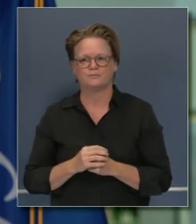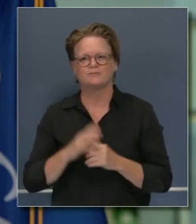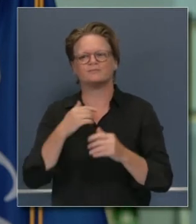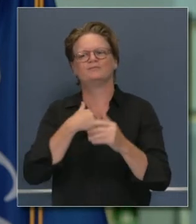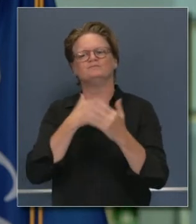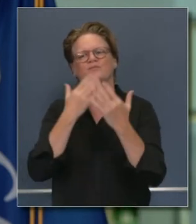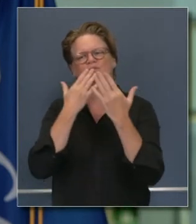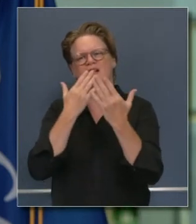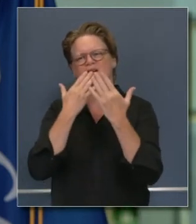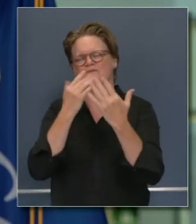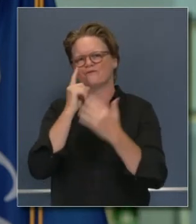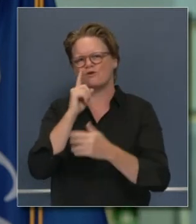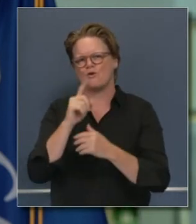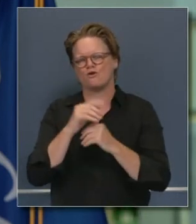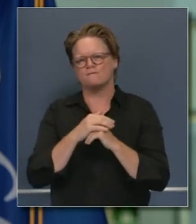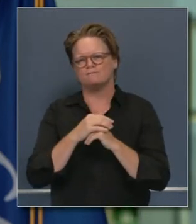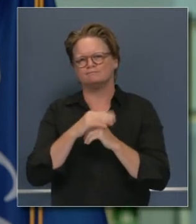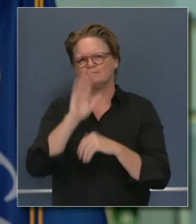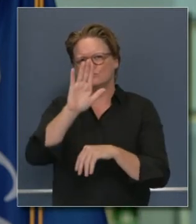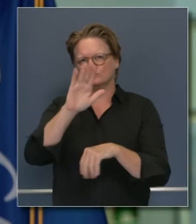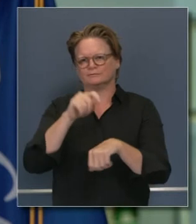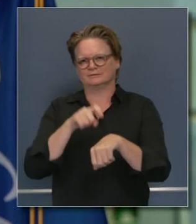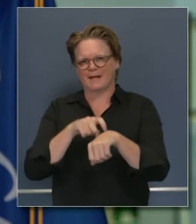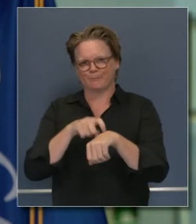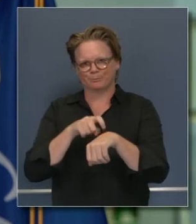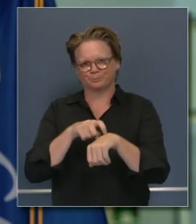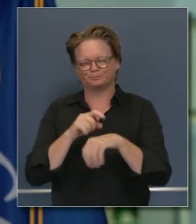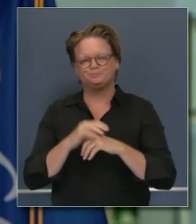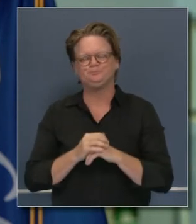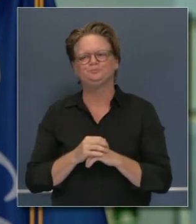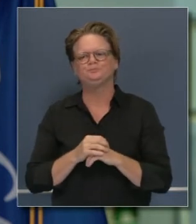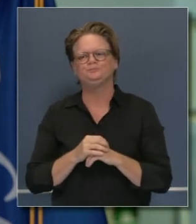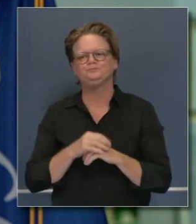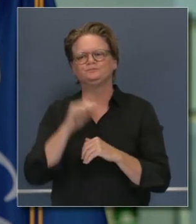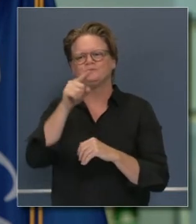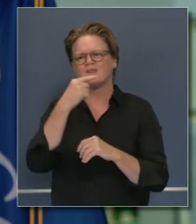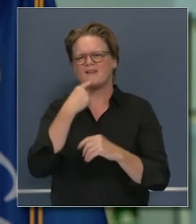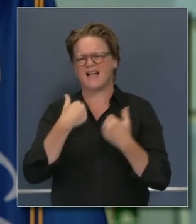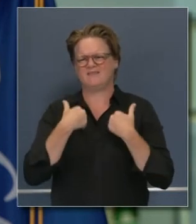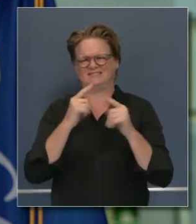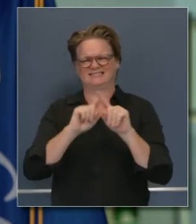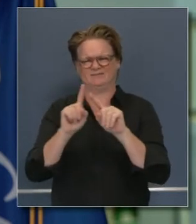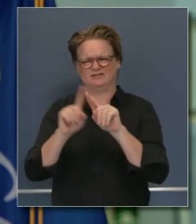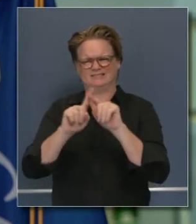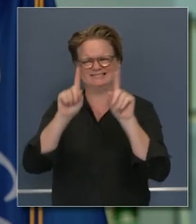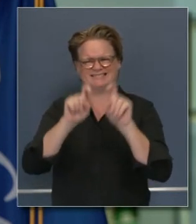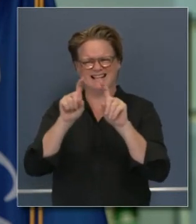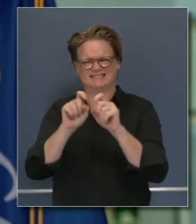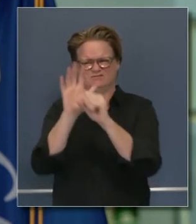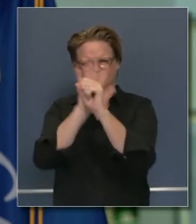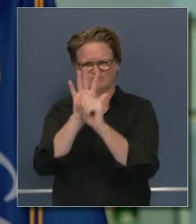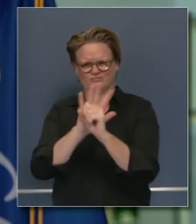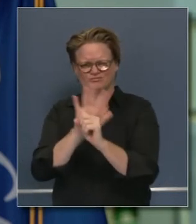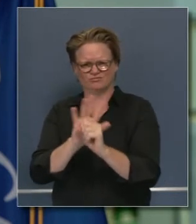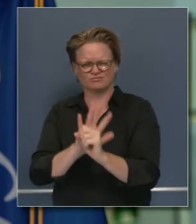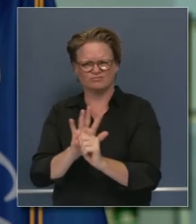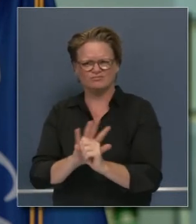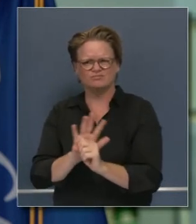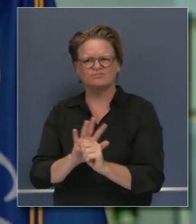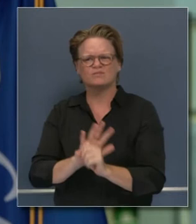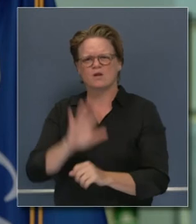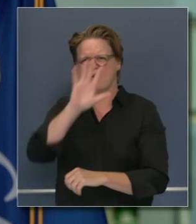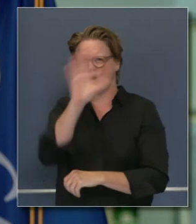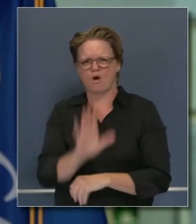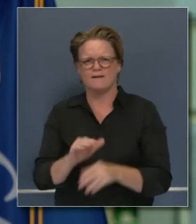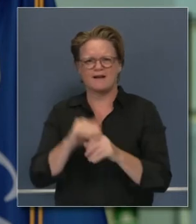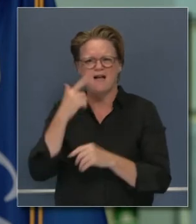hola gobernador gracias en el condado de Orange tenemos cinco sitios para hacer las pruebas usted mencionó anteriormente que hay un